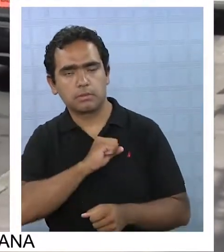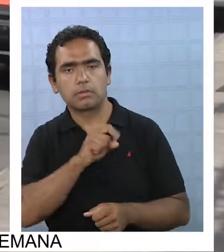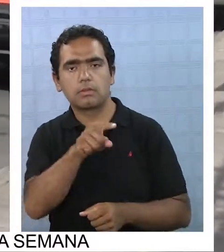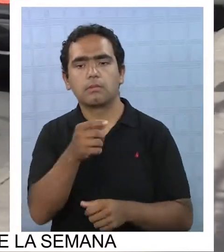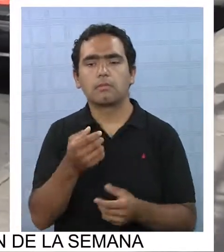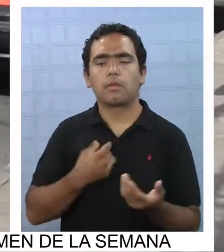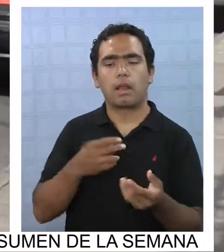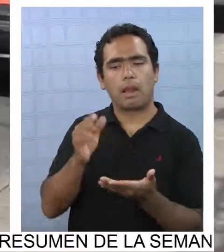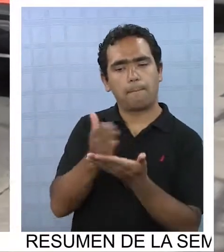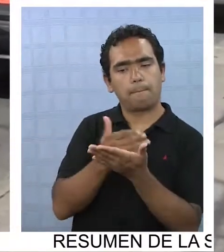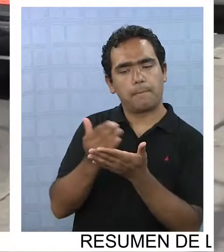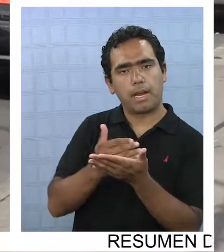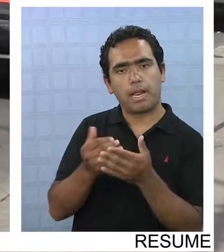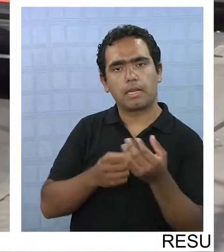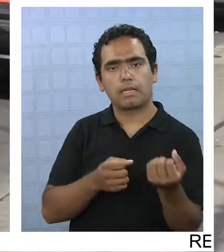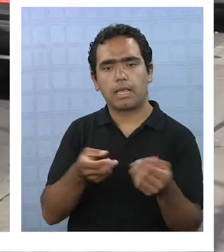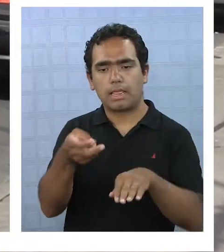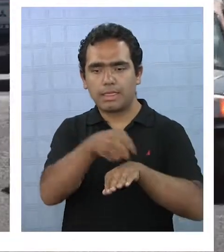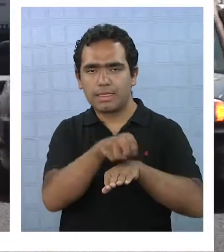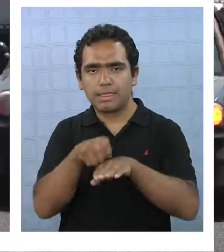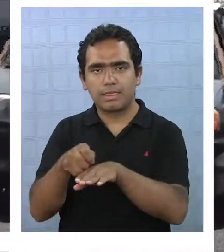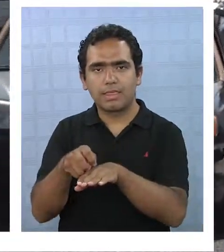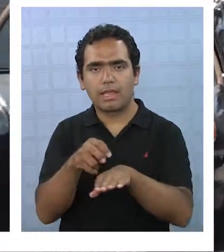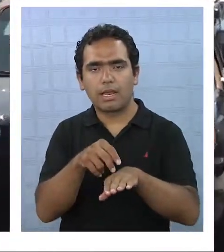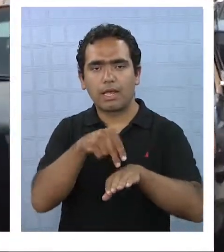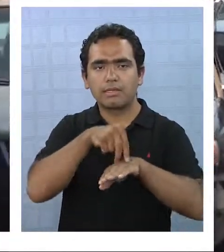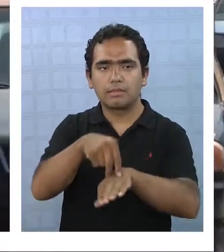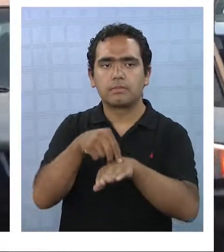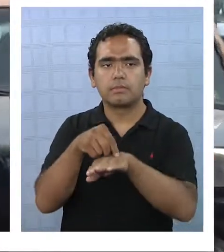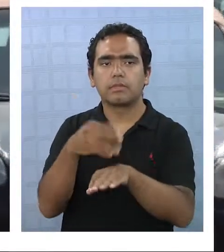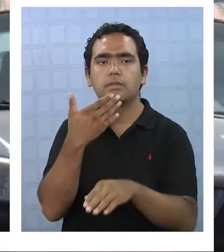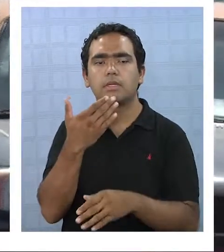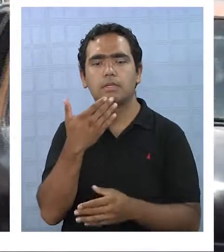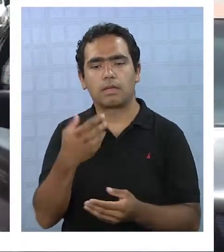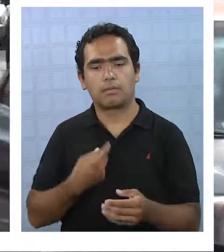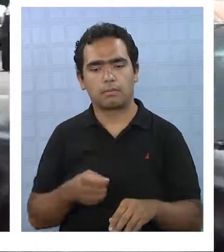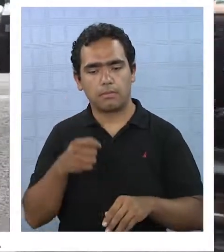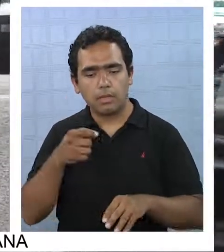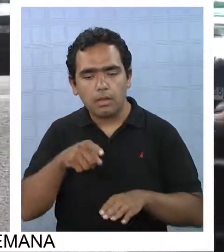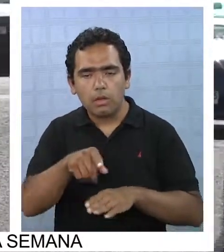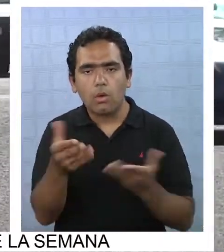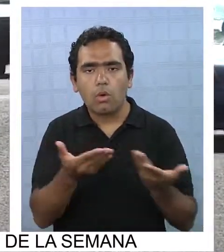transporte, vivienda, medio ambiente y tratamiento de residuos sólidos.